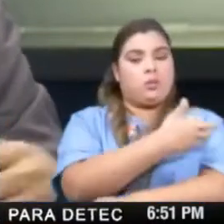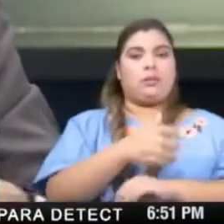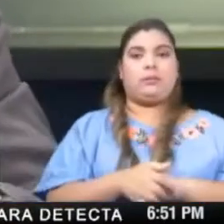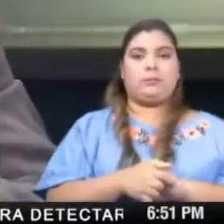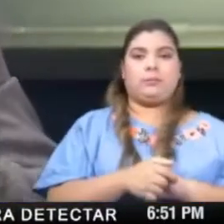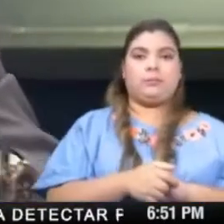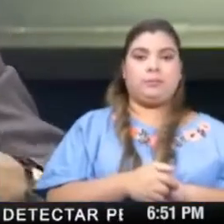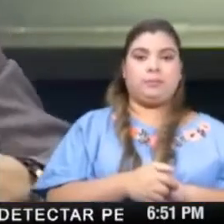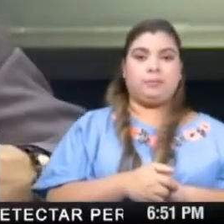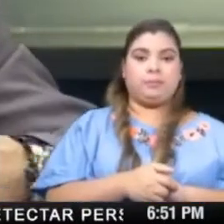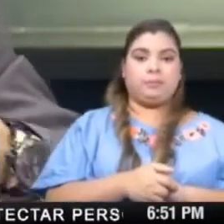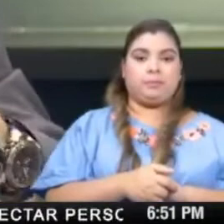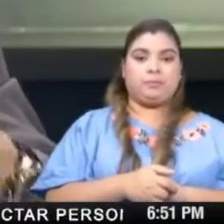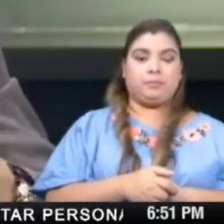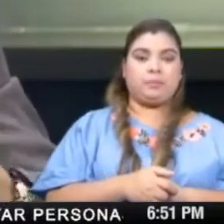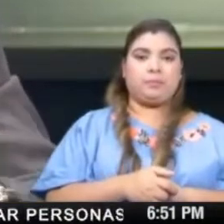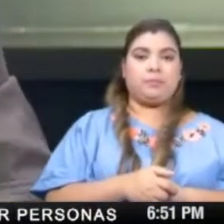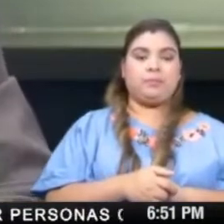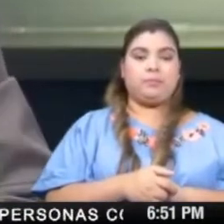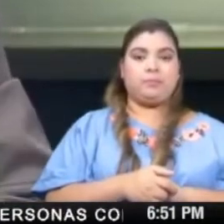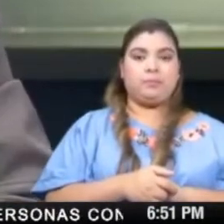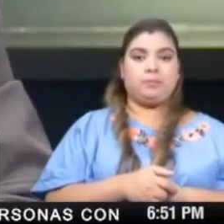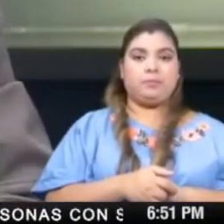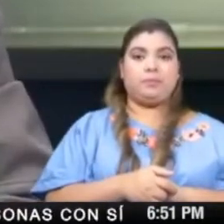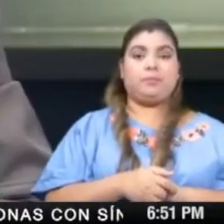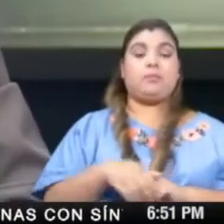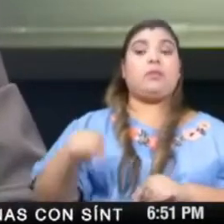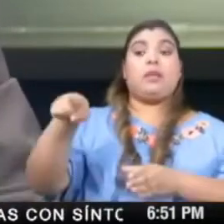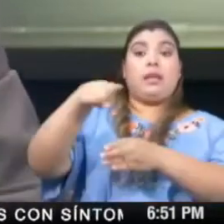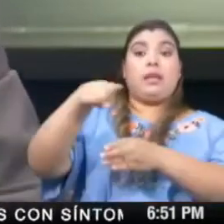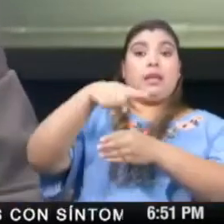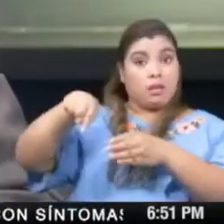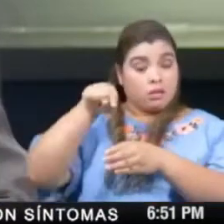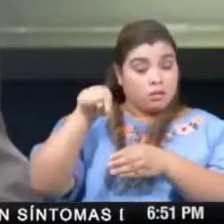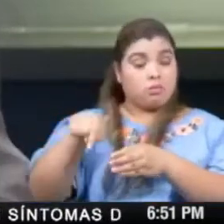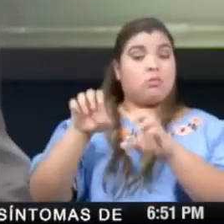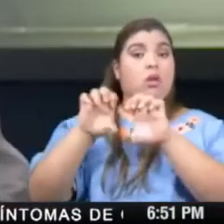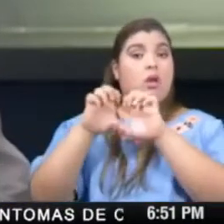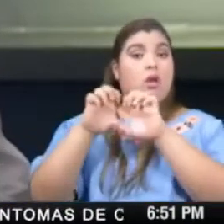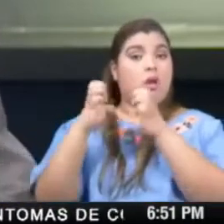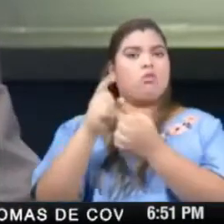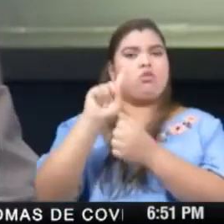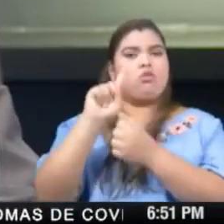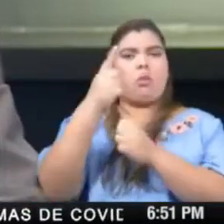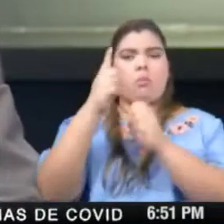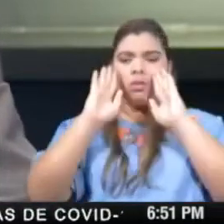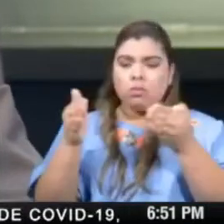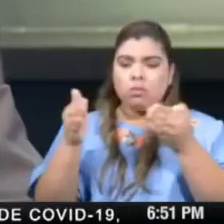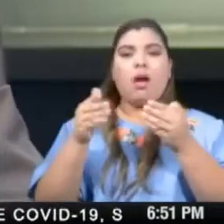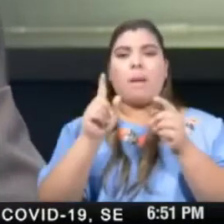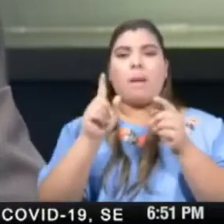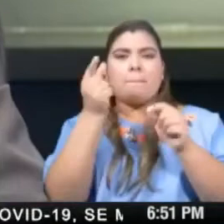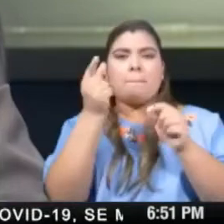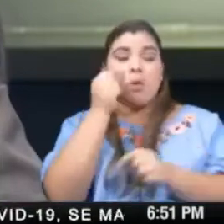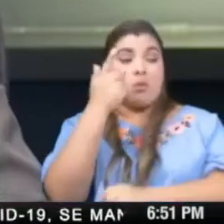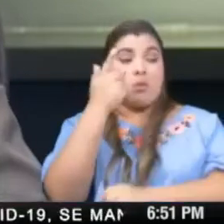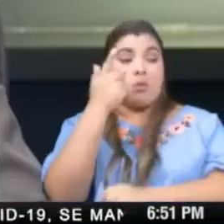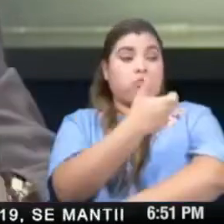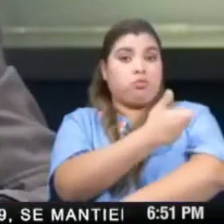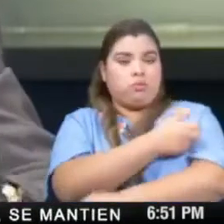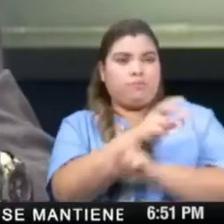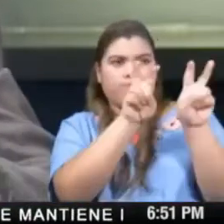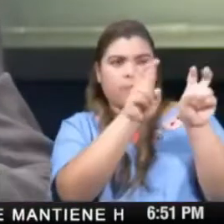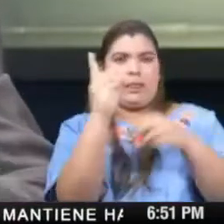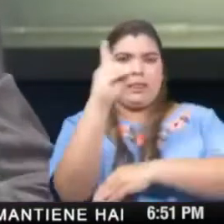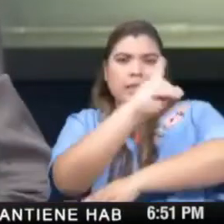como de su equipo. Ellos se van a dedicar a ver los resultados y a poder orientarnos